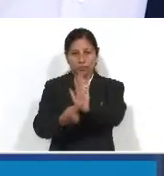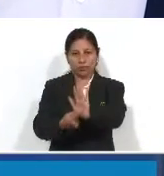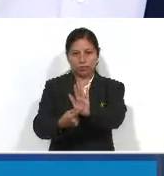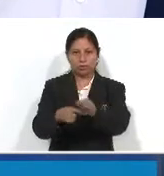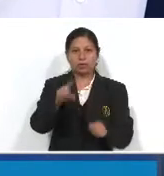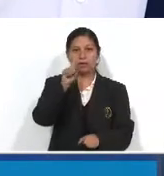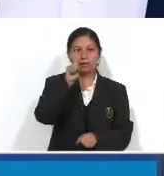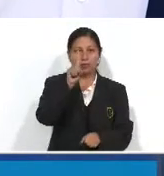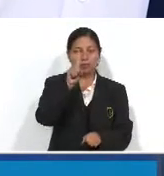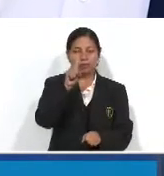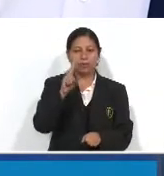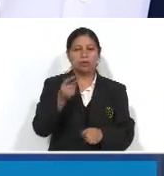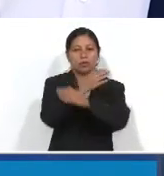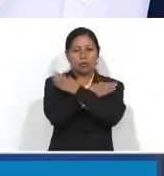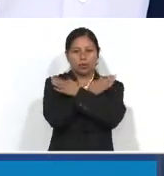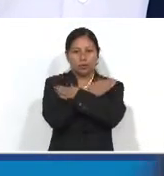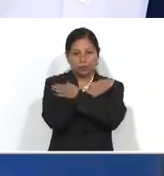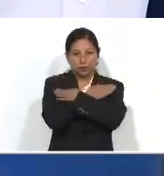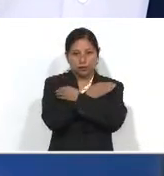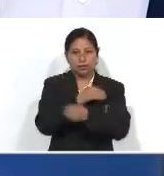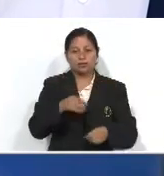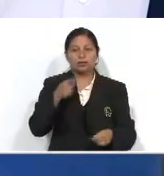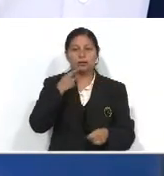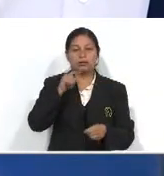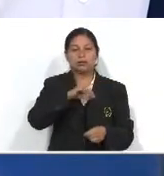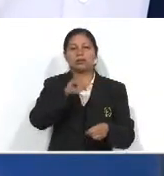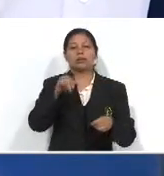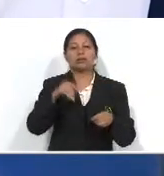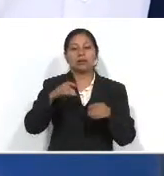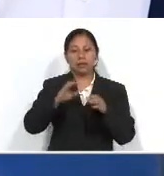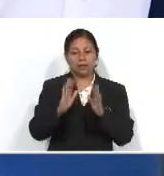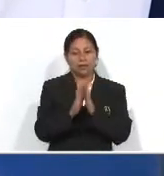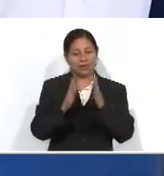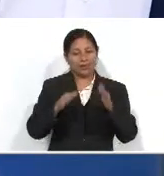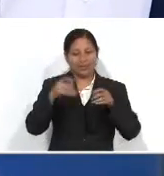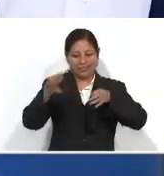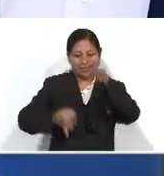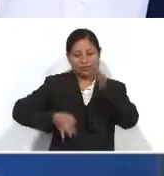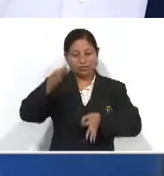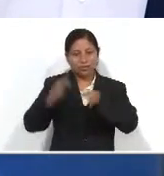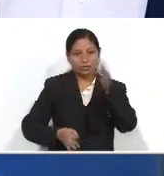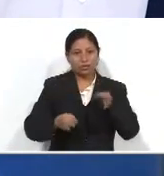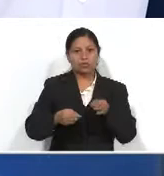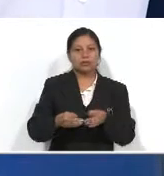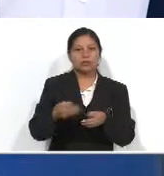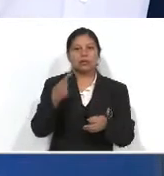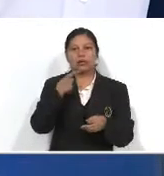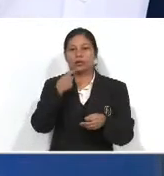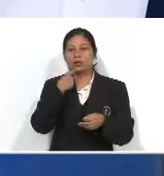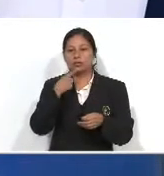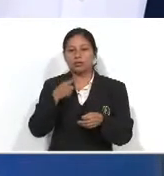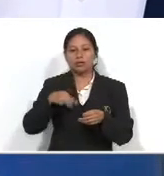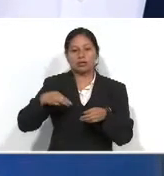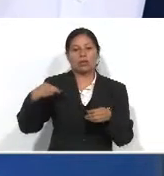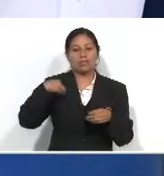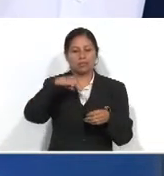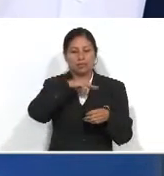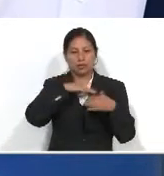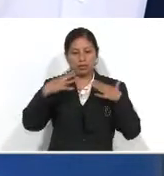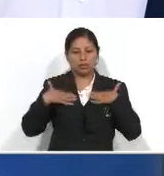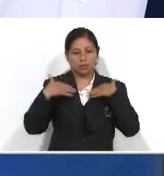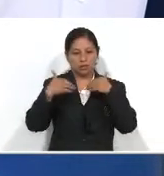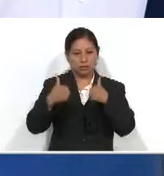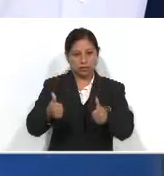primero de mayo en la Corte de Constitucionalidad, en contra de las autoridades del Ministerio de Salud